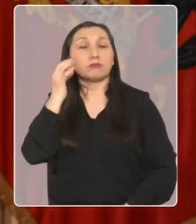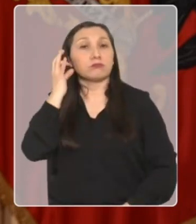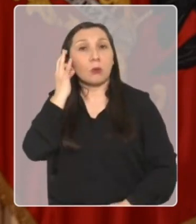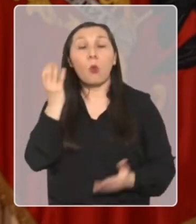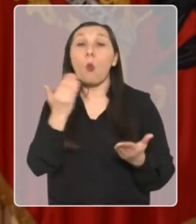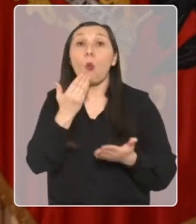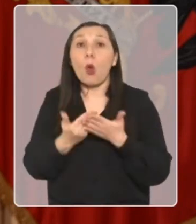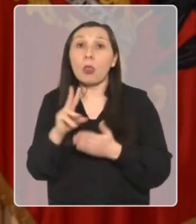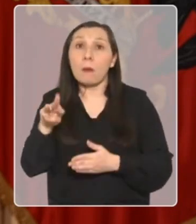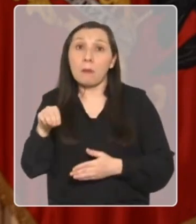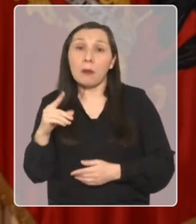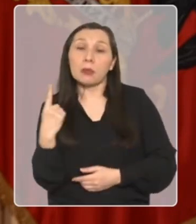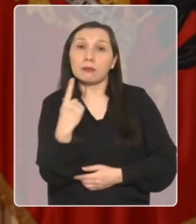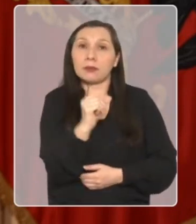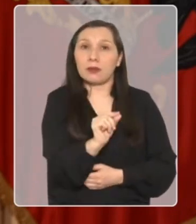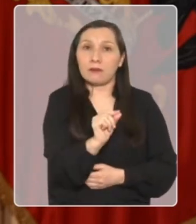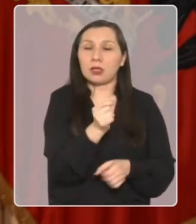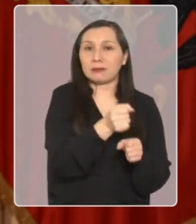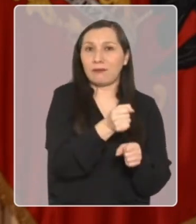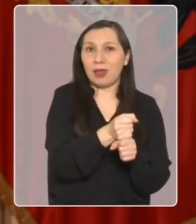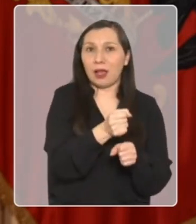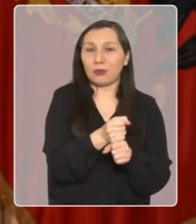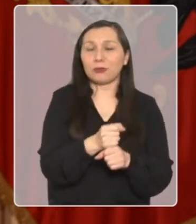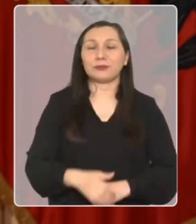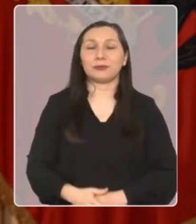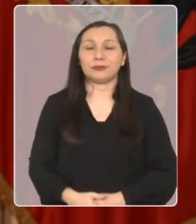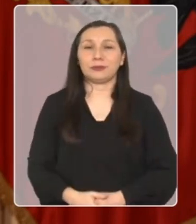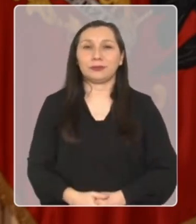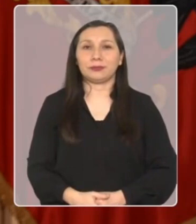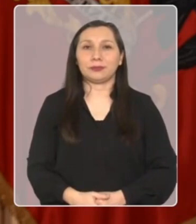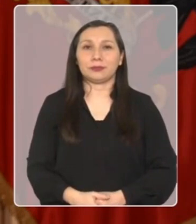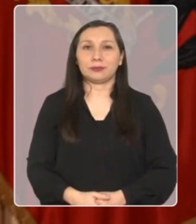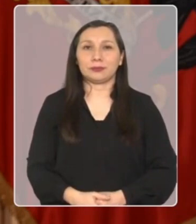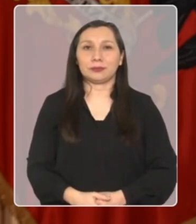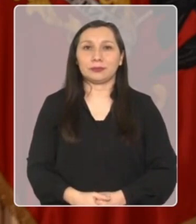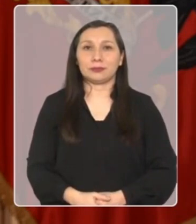hijas e hijos mientras están en el trabajo.